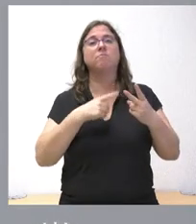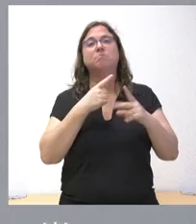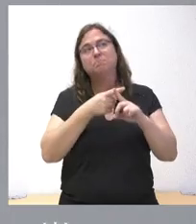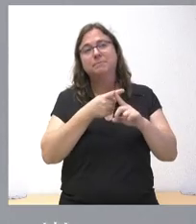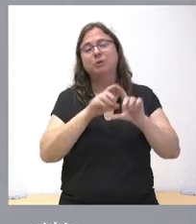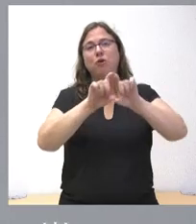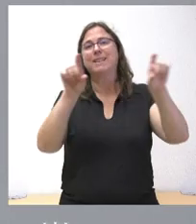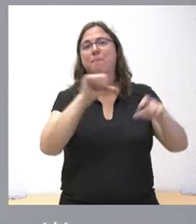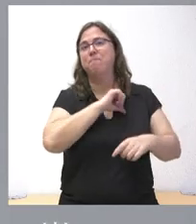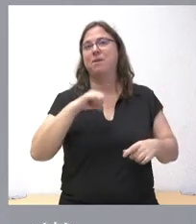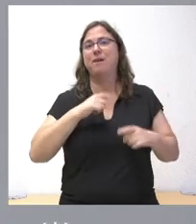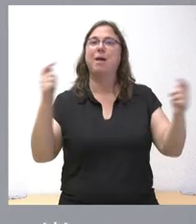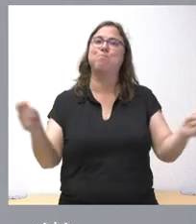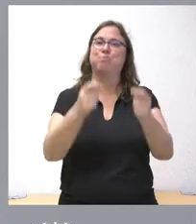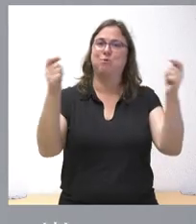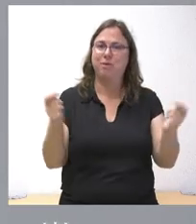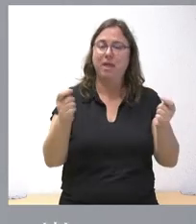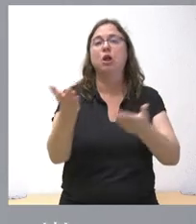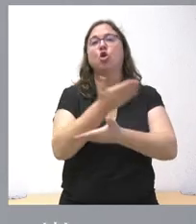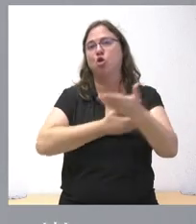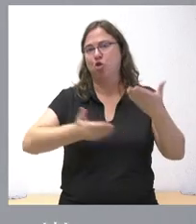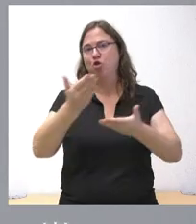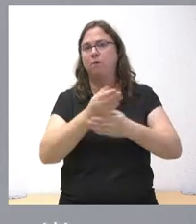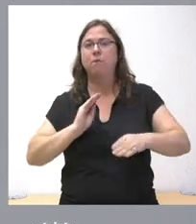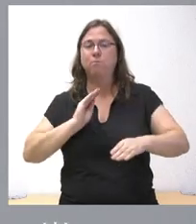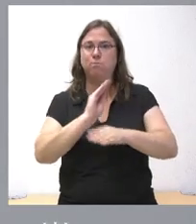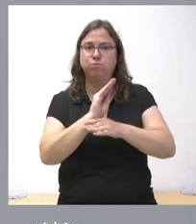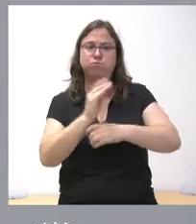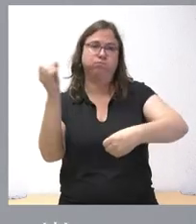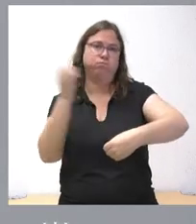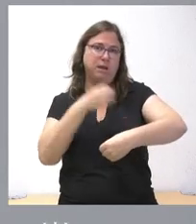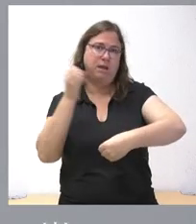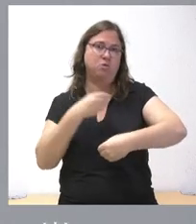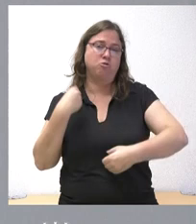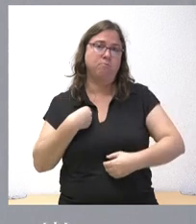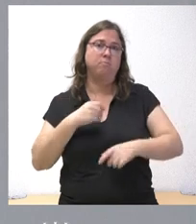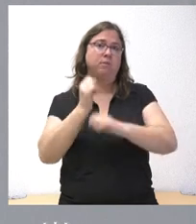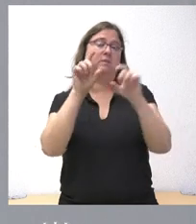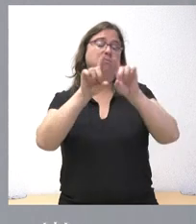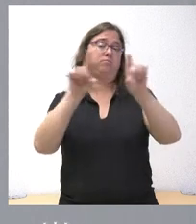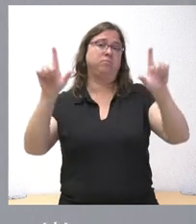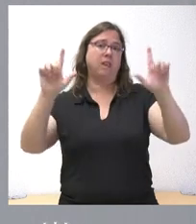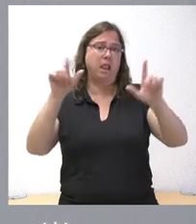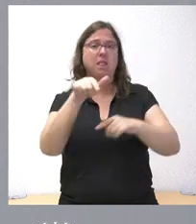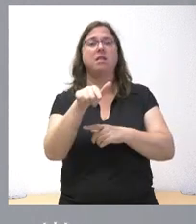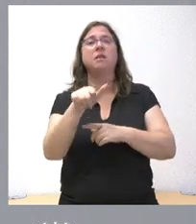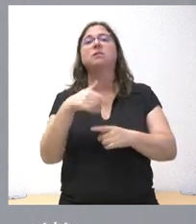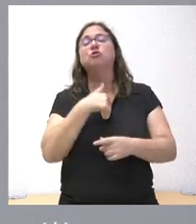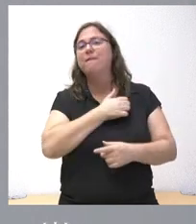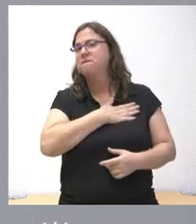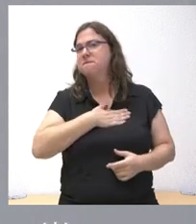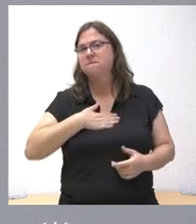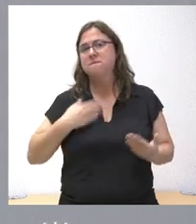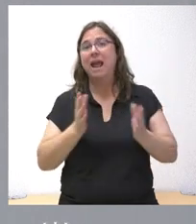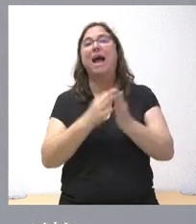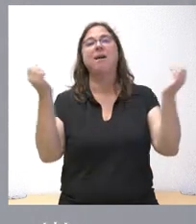privadas anunciantes colaboran en la aportación de ingresos de esta entidad y que, en todo caso, nosotros deseamos que el